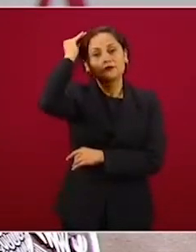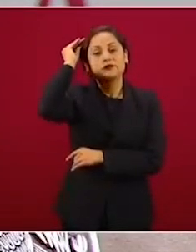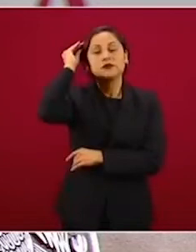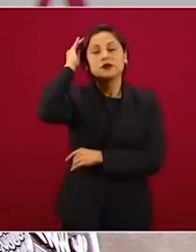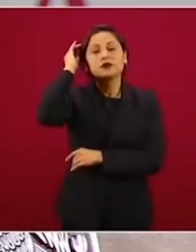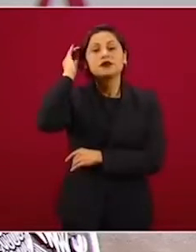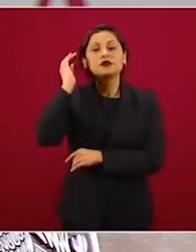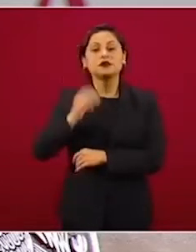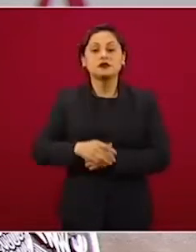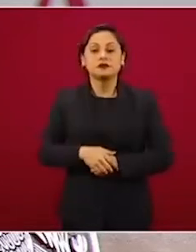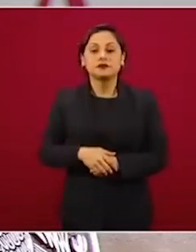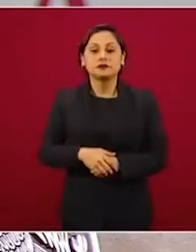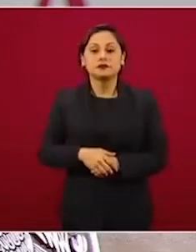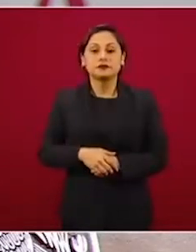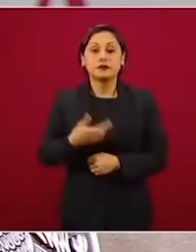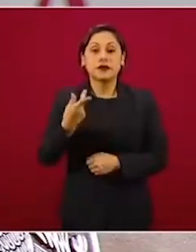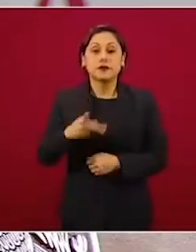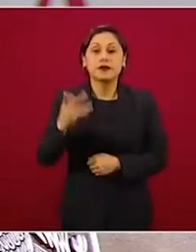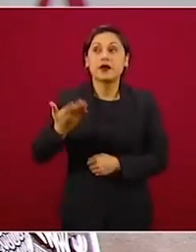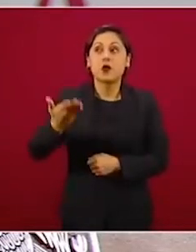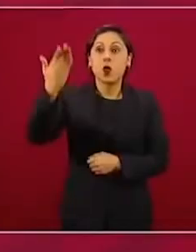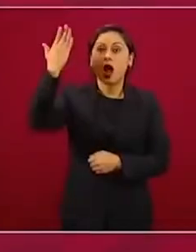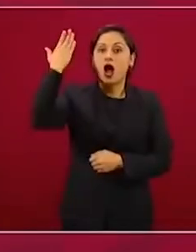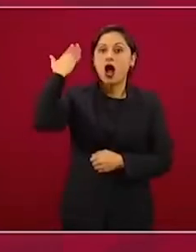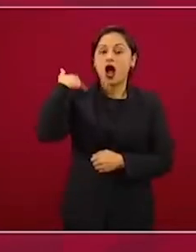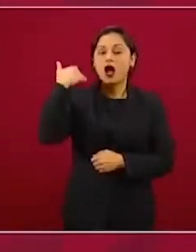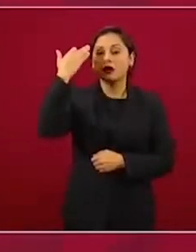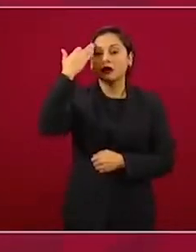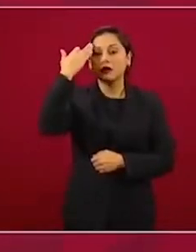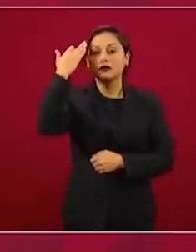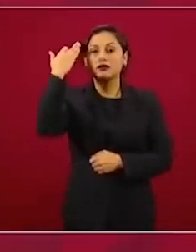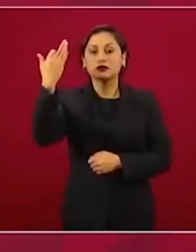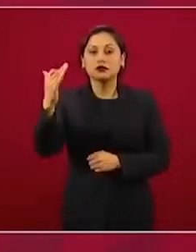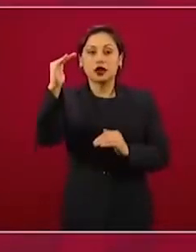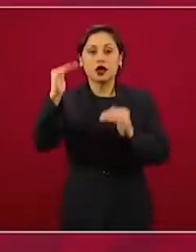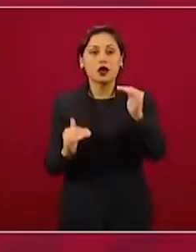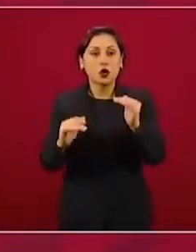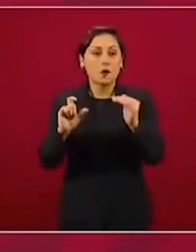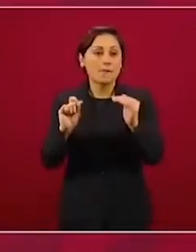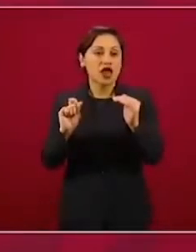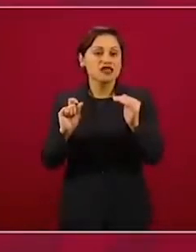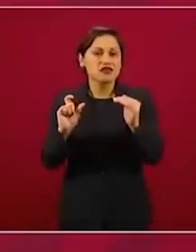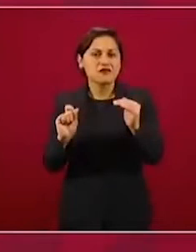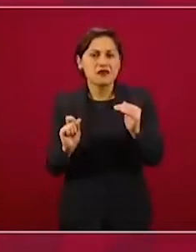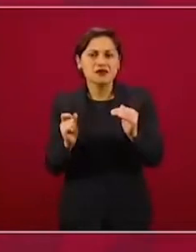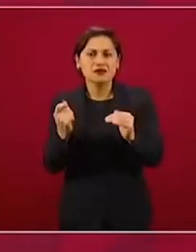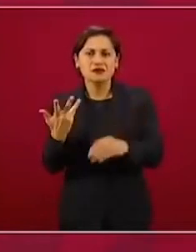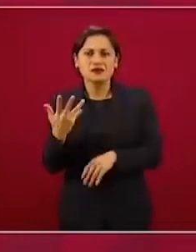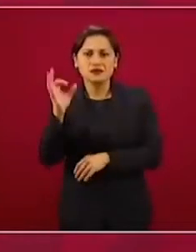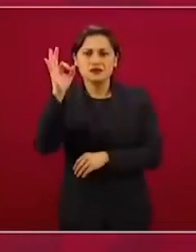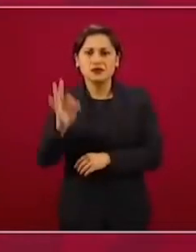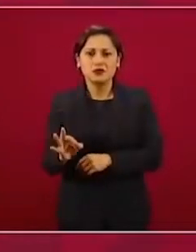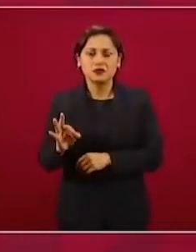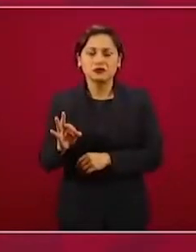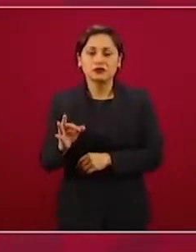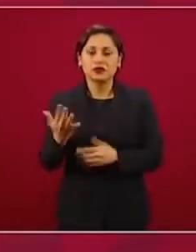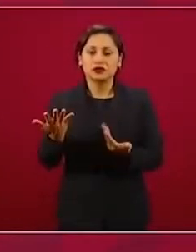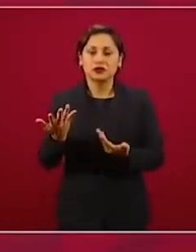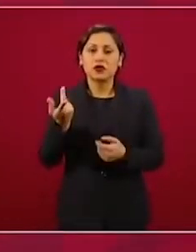de 20, 25 y ahora nada más es 10 por ciento desde que llegamos,